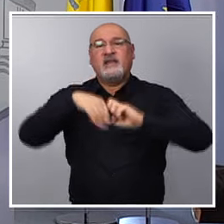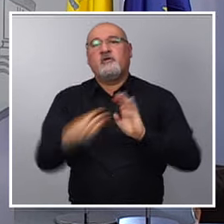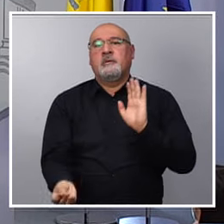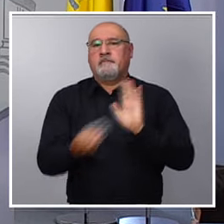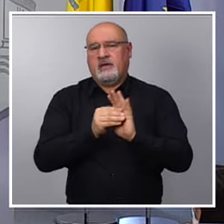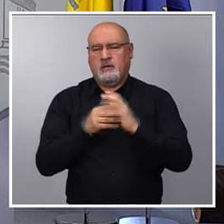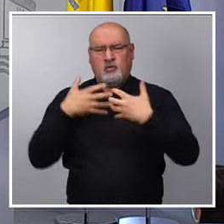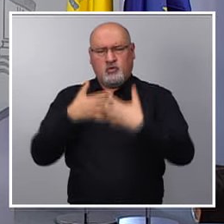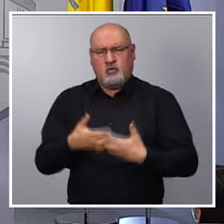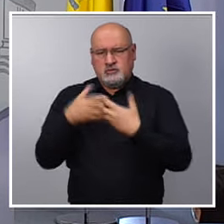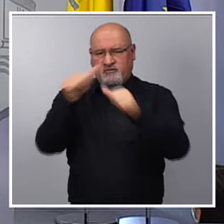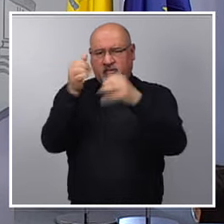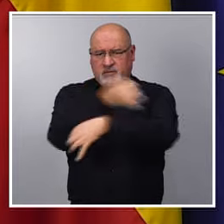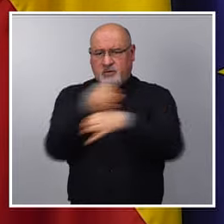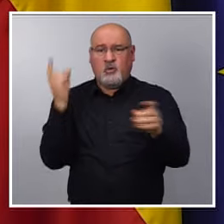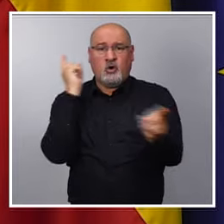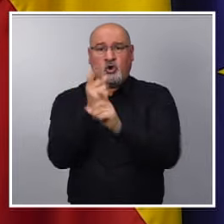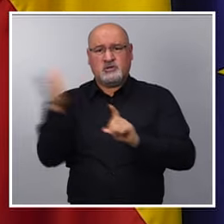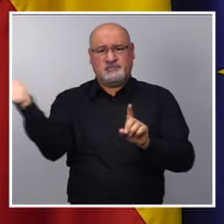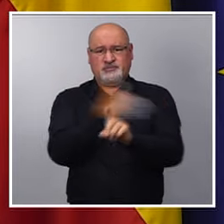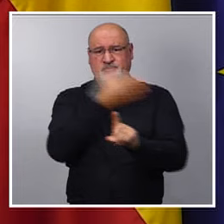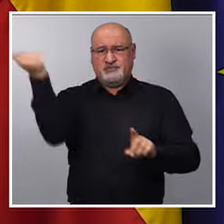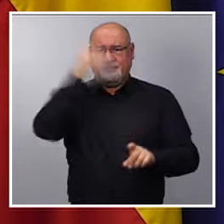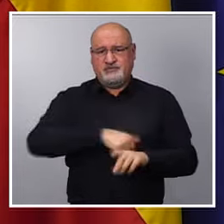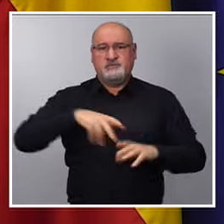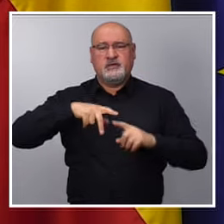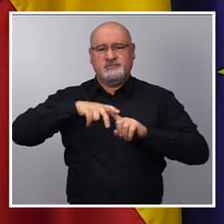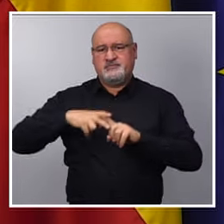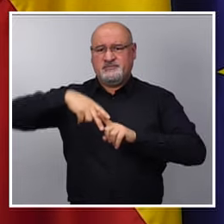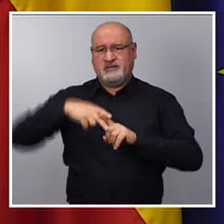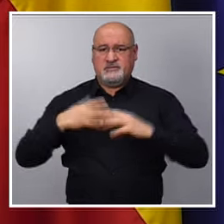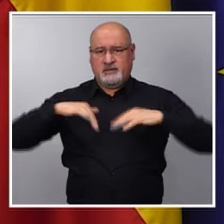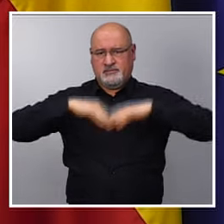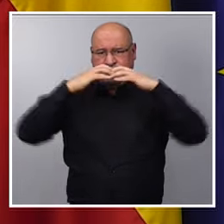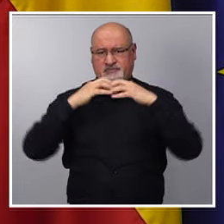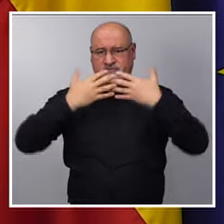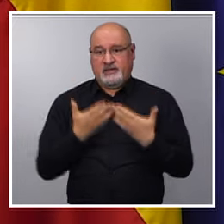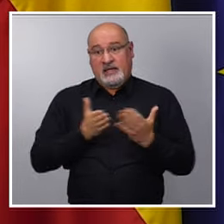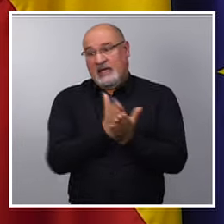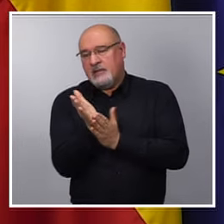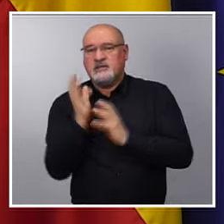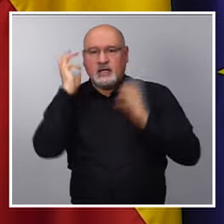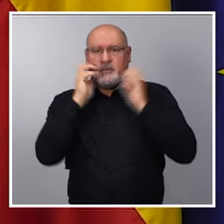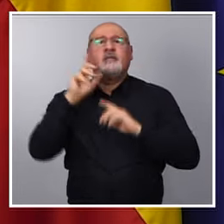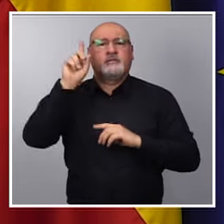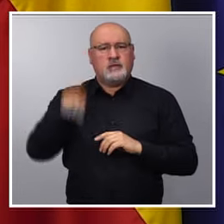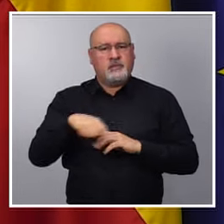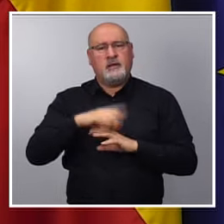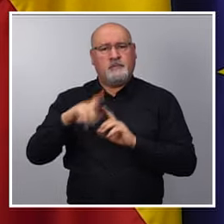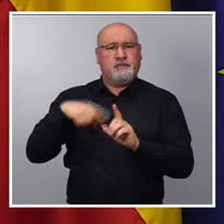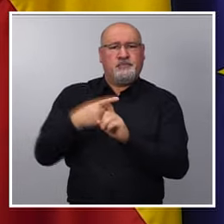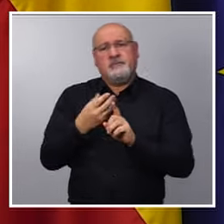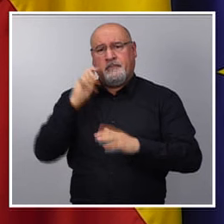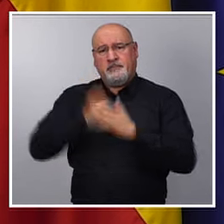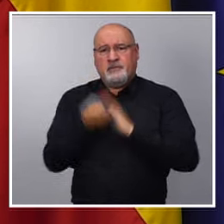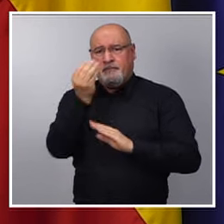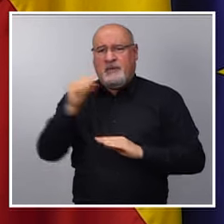manera efectiva contra ella. La violencia instrumental a partir de ahora, la violencia ejercida a través de los animales va a ser un agravante. En segundo